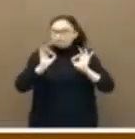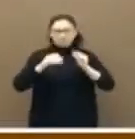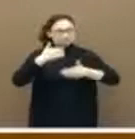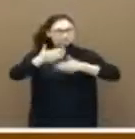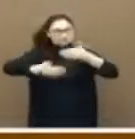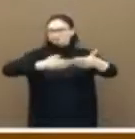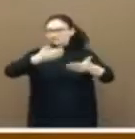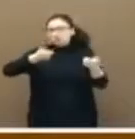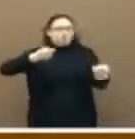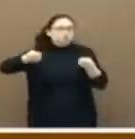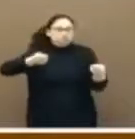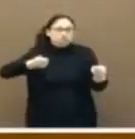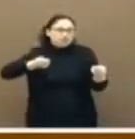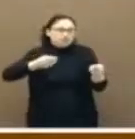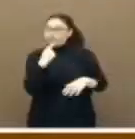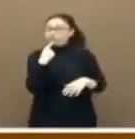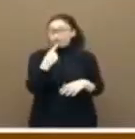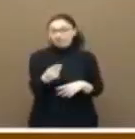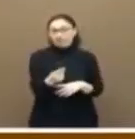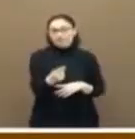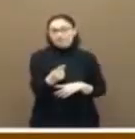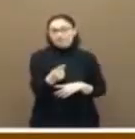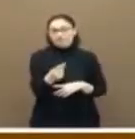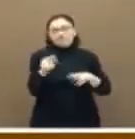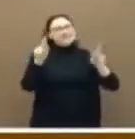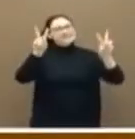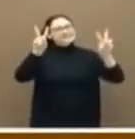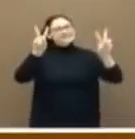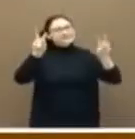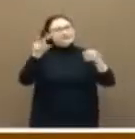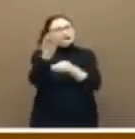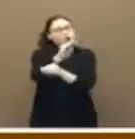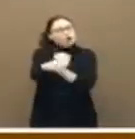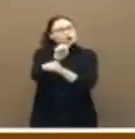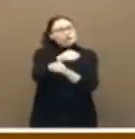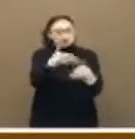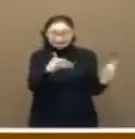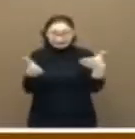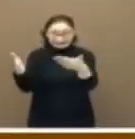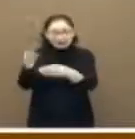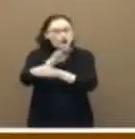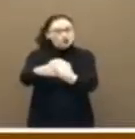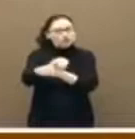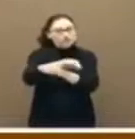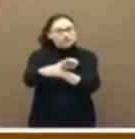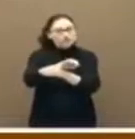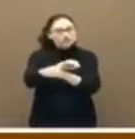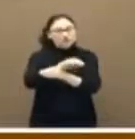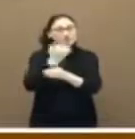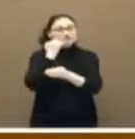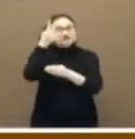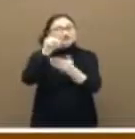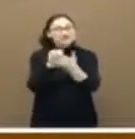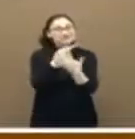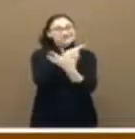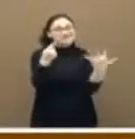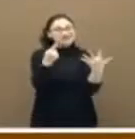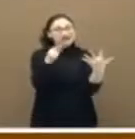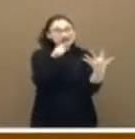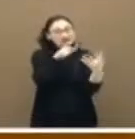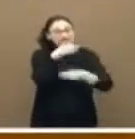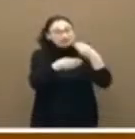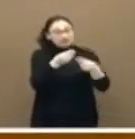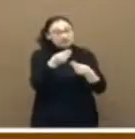sucedería con los controles de alcoholemia. En materia de conservación de carreteras, en 2016 se ejecutaron